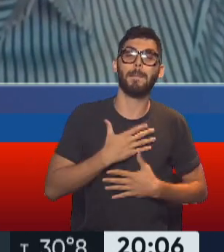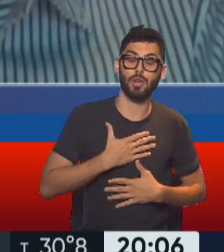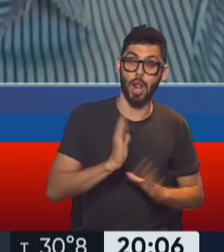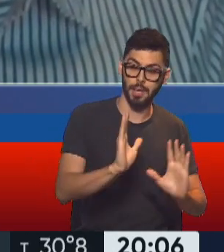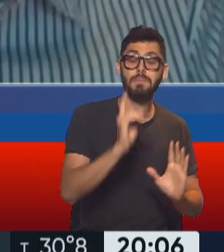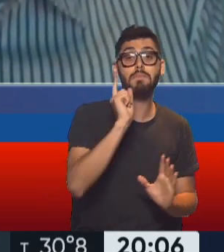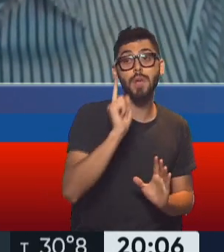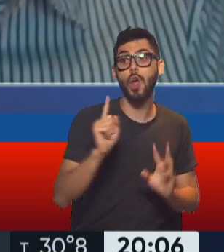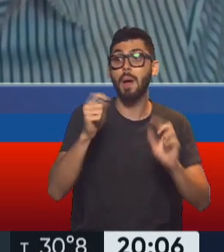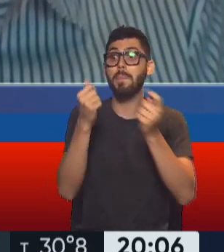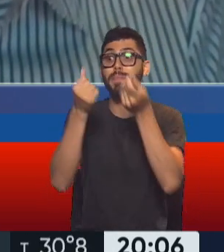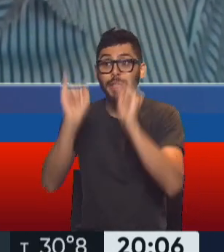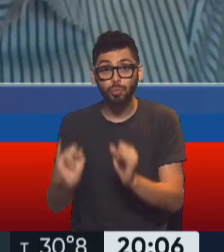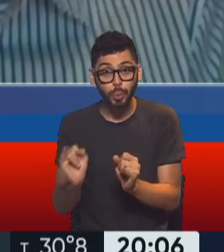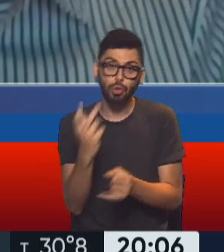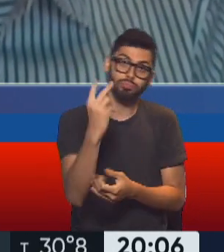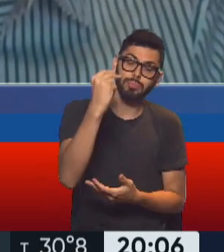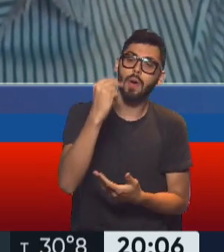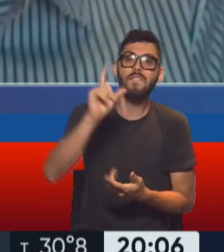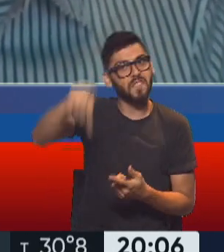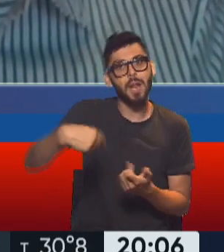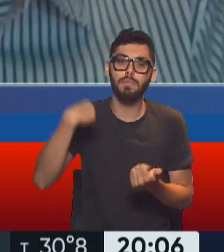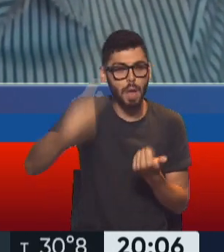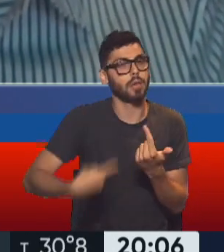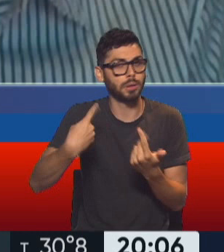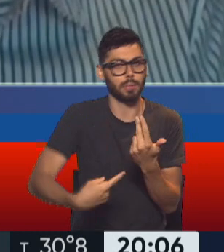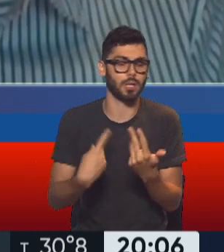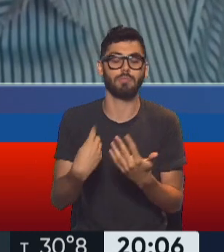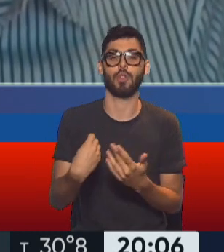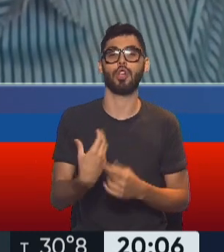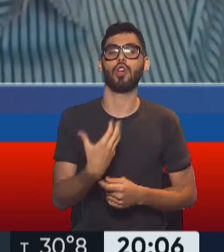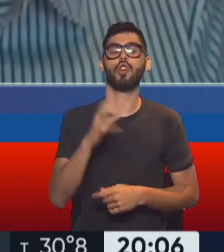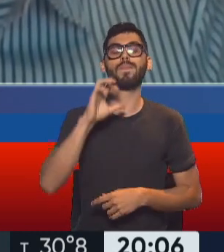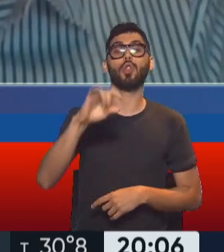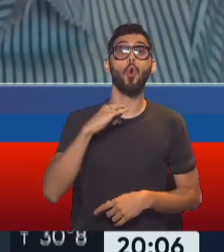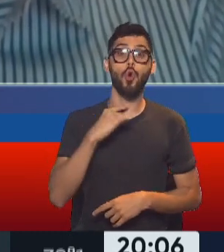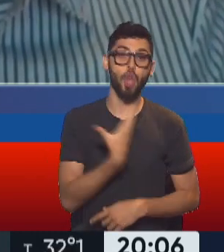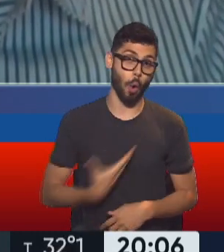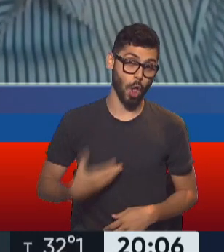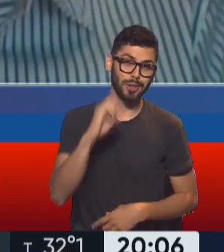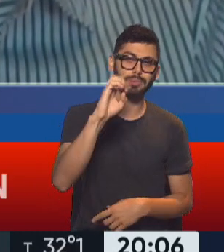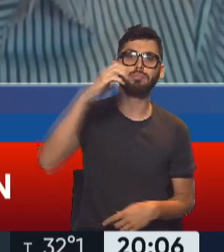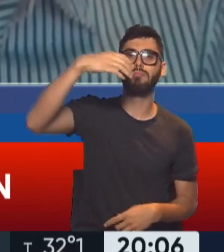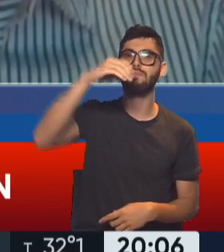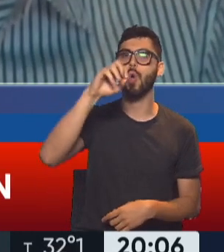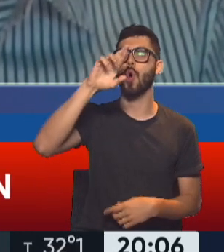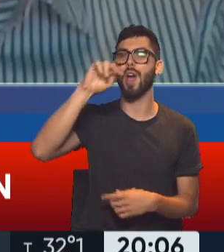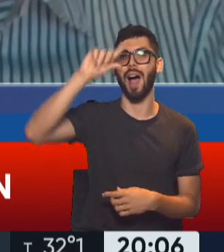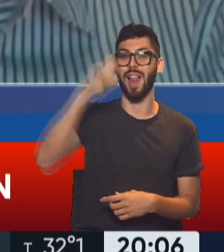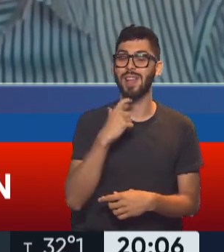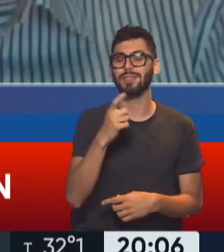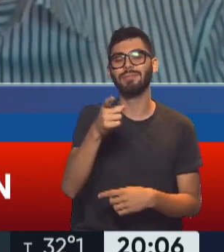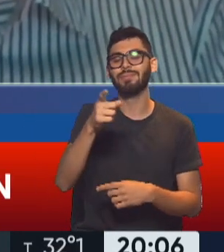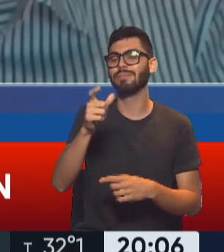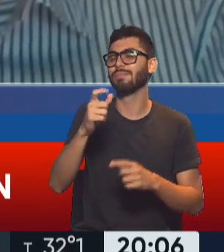presupuesto Ari todavía sigue porque hoy el gobernador de Jujuy, Gerardo Morales, que viene siendo casi un personaje